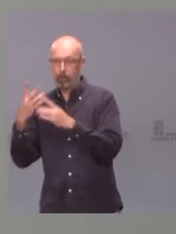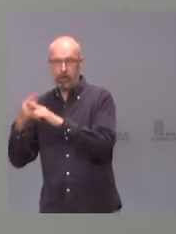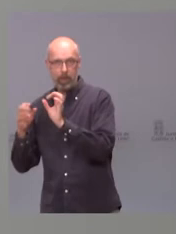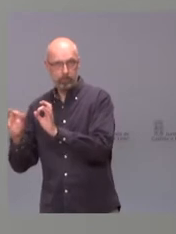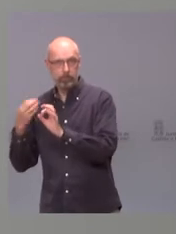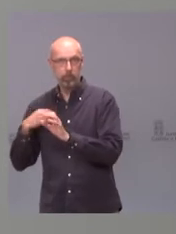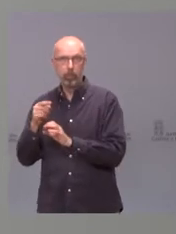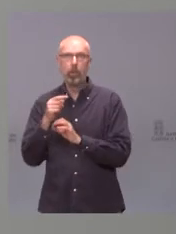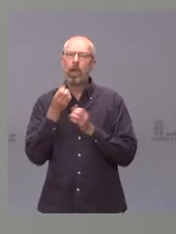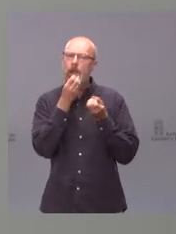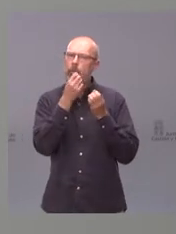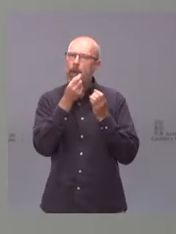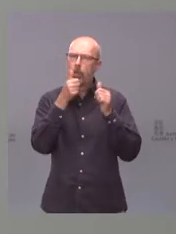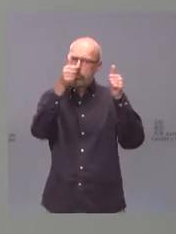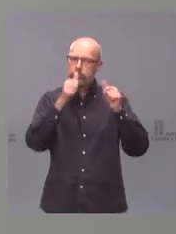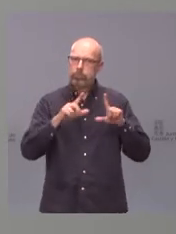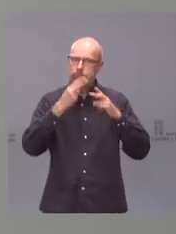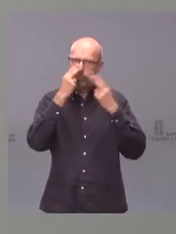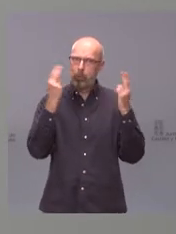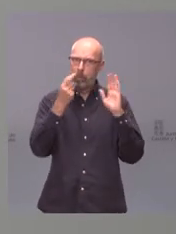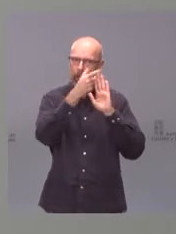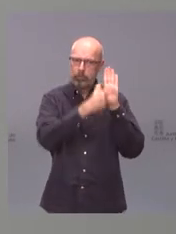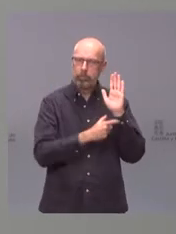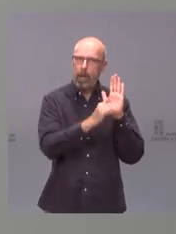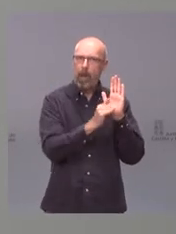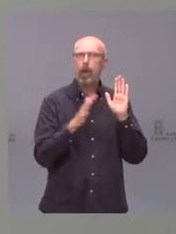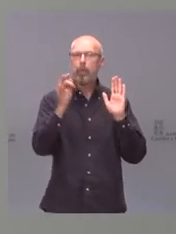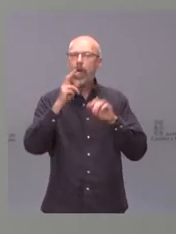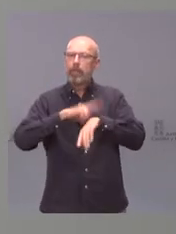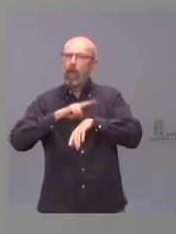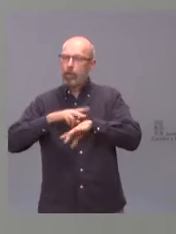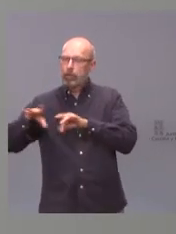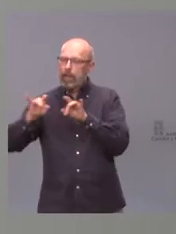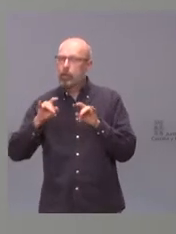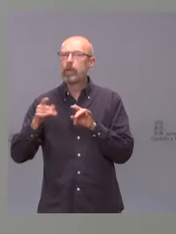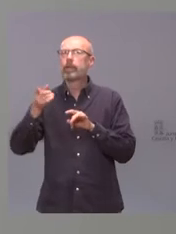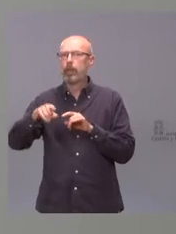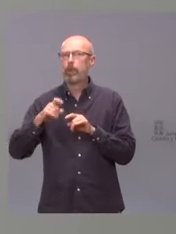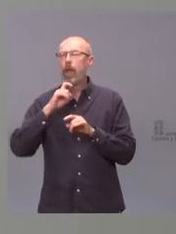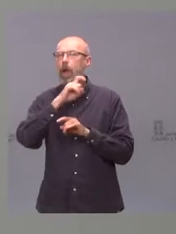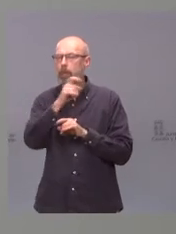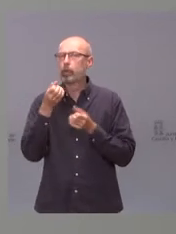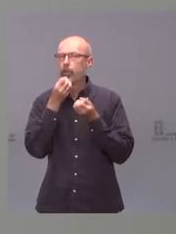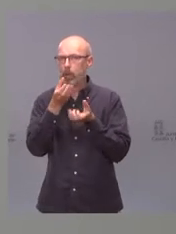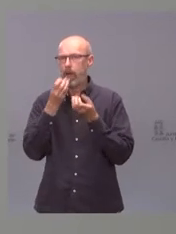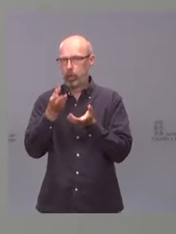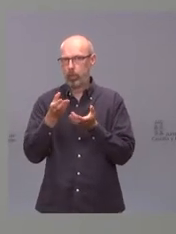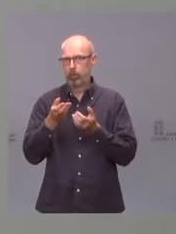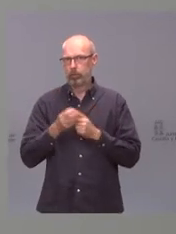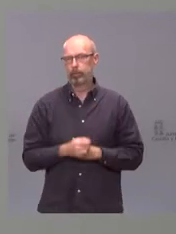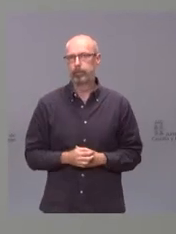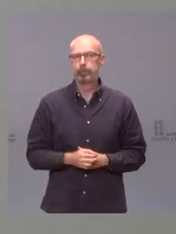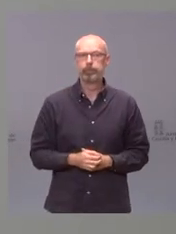y además a través del delegado territorial también se dará información y de la propia gerencia.